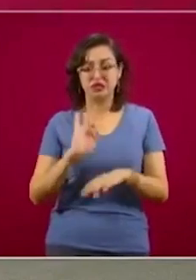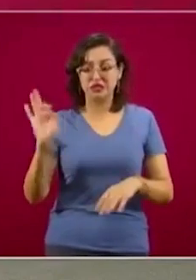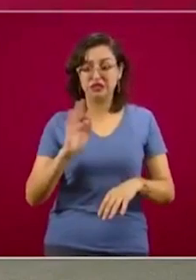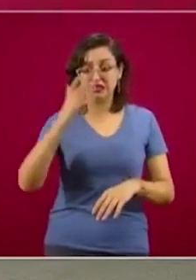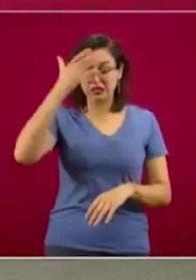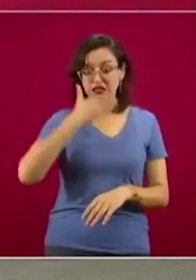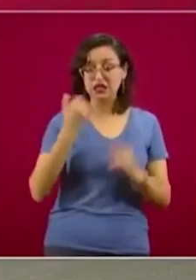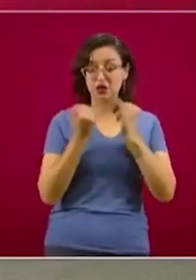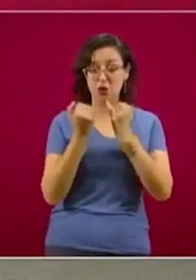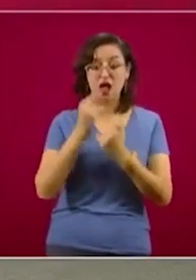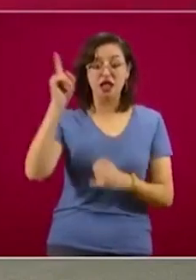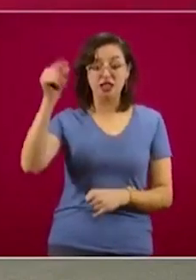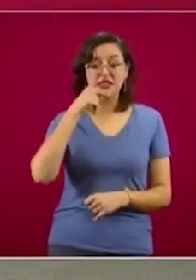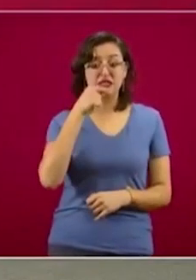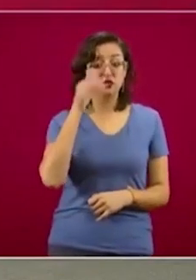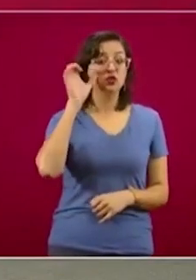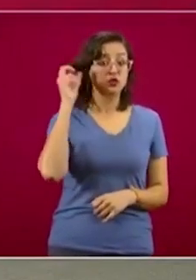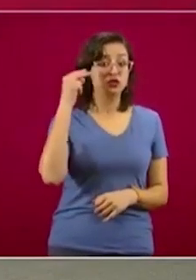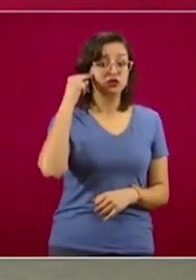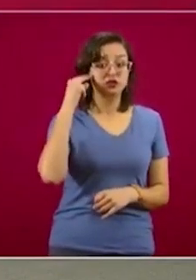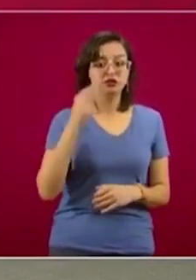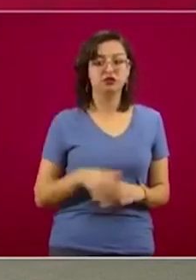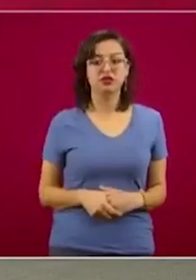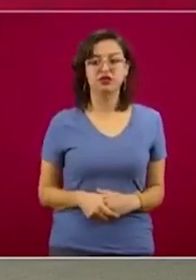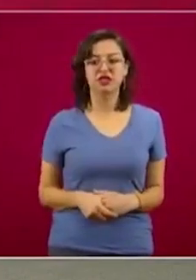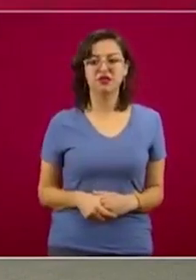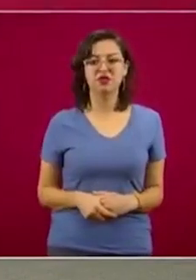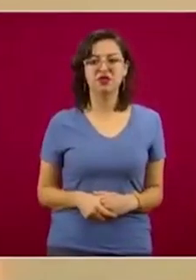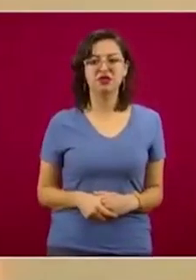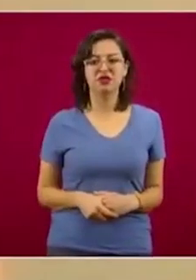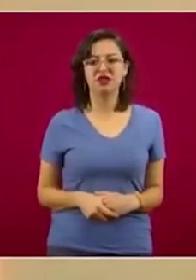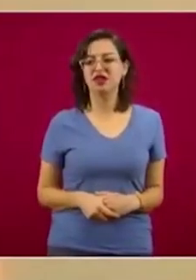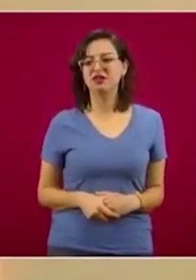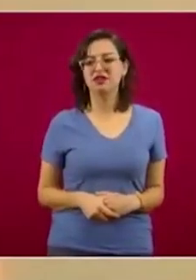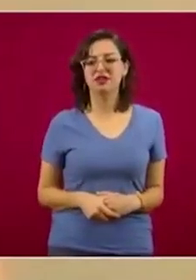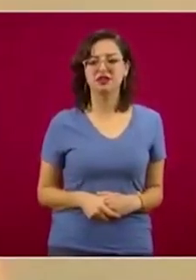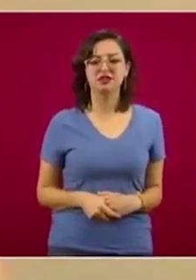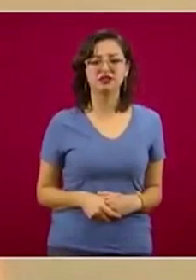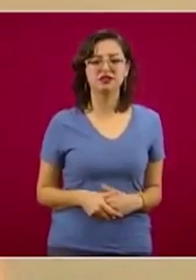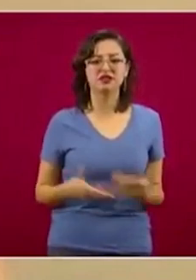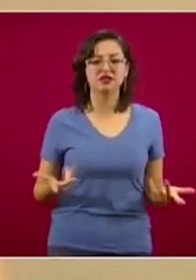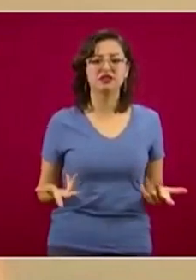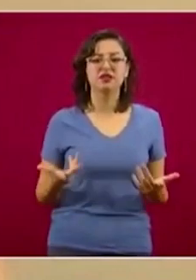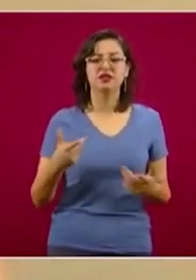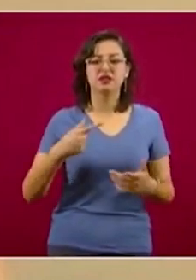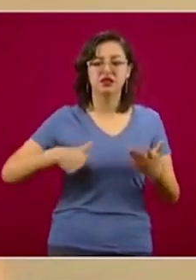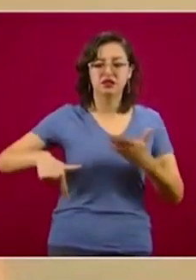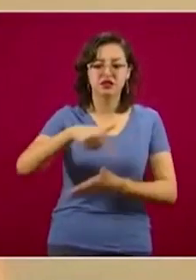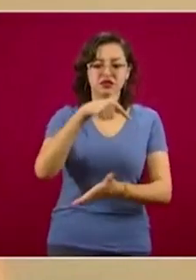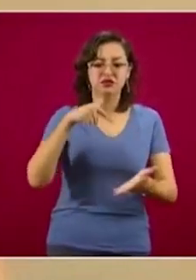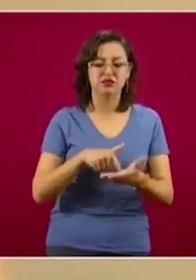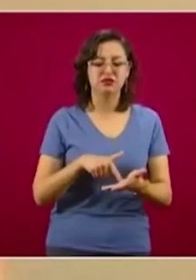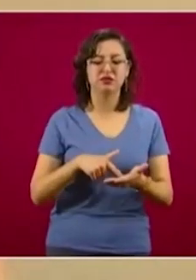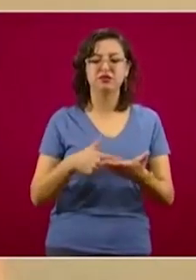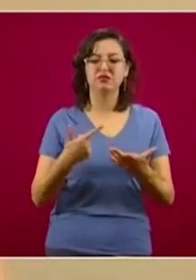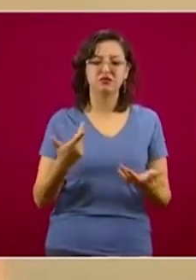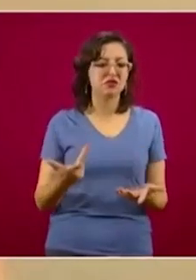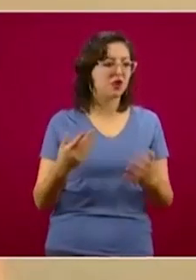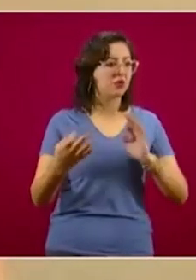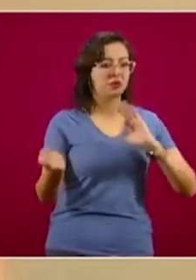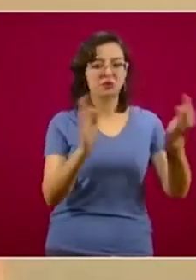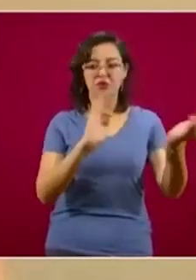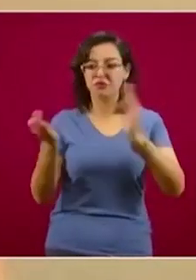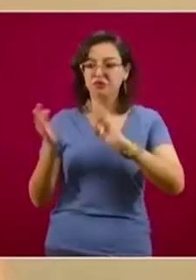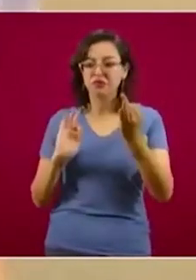Muchas gracias, Clara. Qué buena pregunta. Este es un reto importante. Los espacios en los que vivimos no están hechos